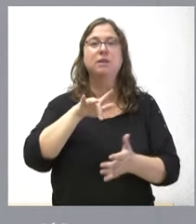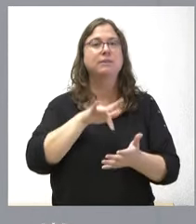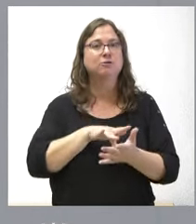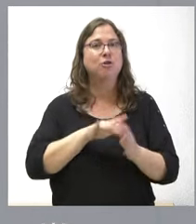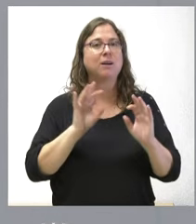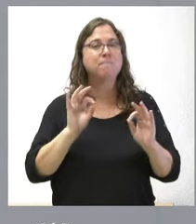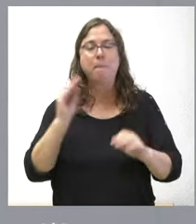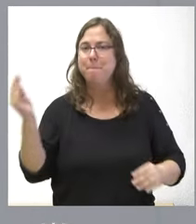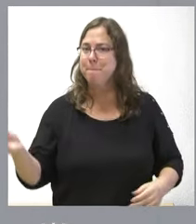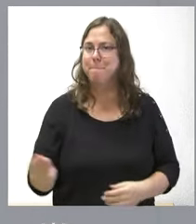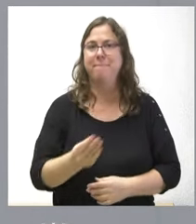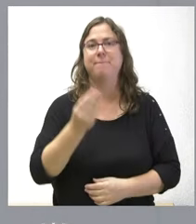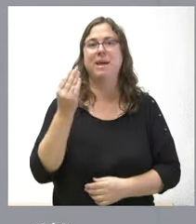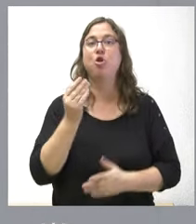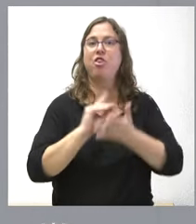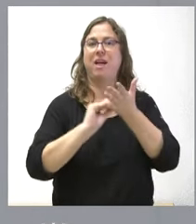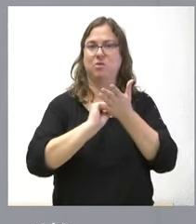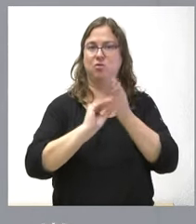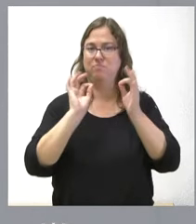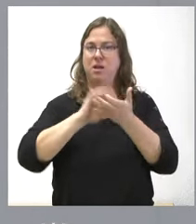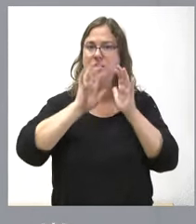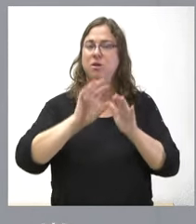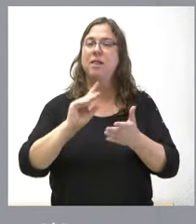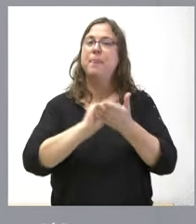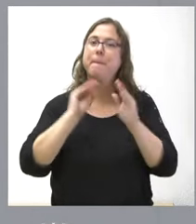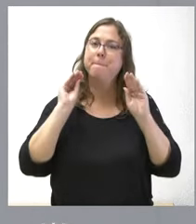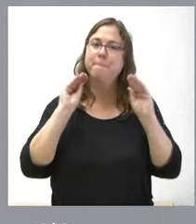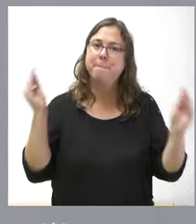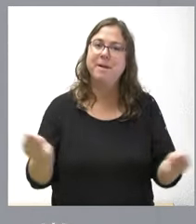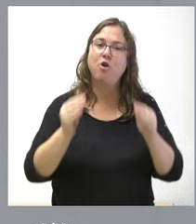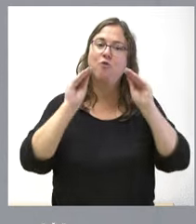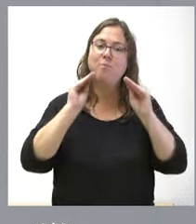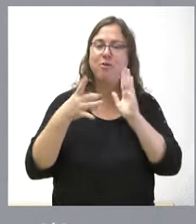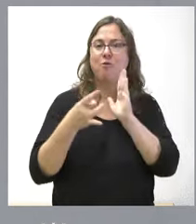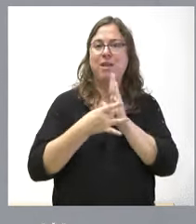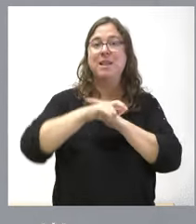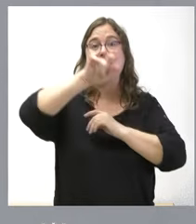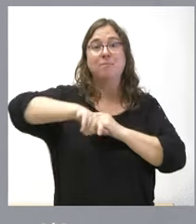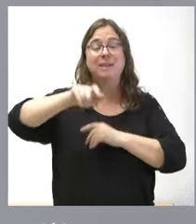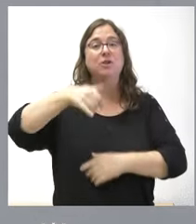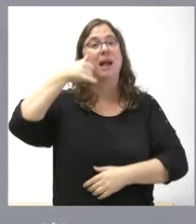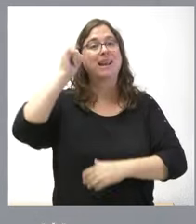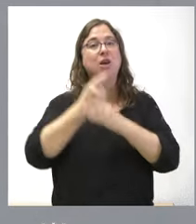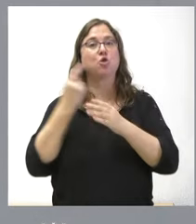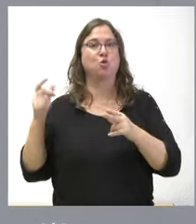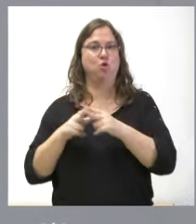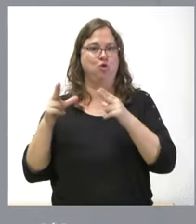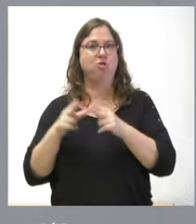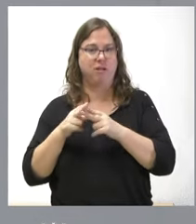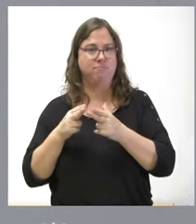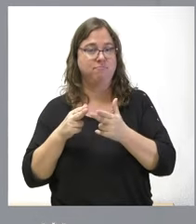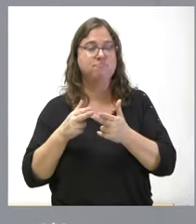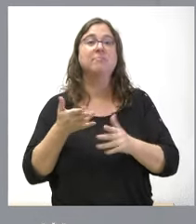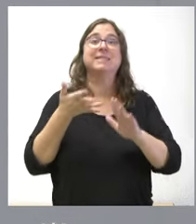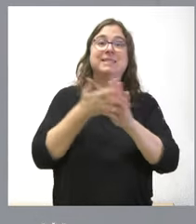el mejor dato de formación y cualificación de las personas en riesgo de exclusión social. Por tanto, no